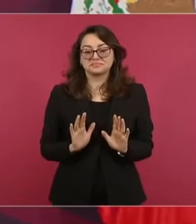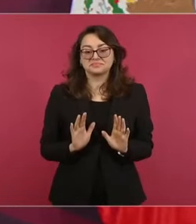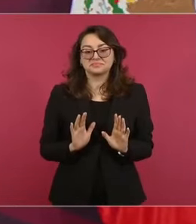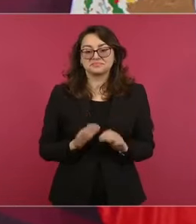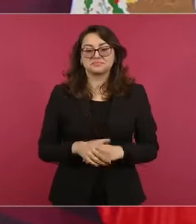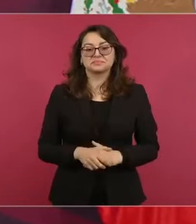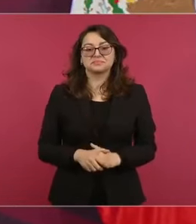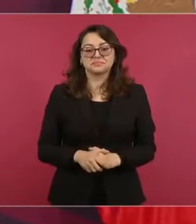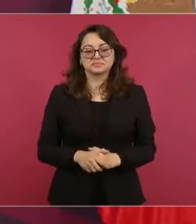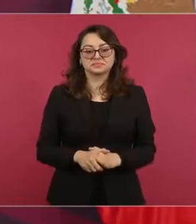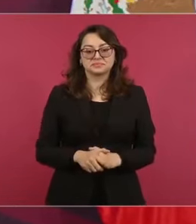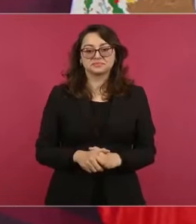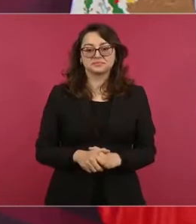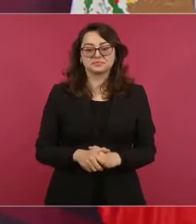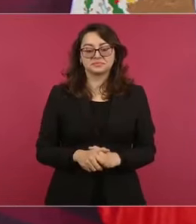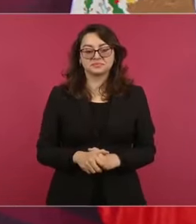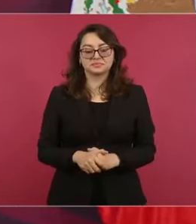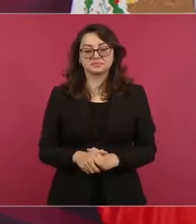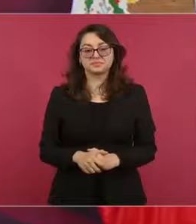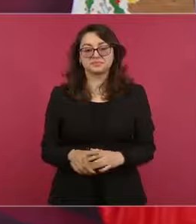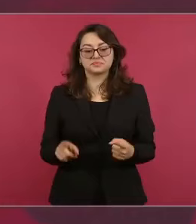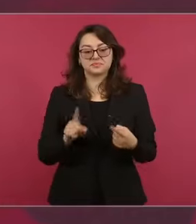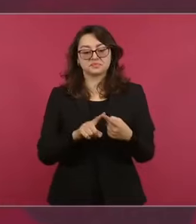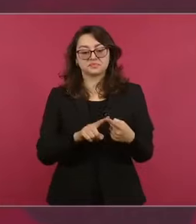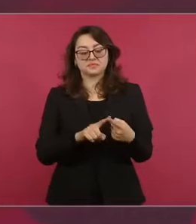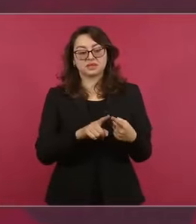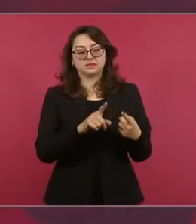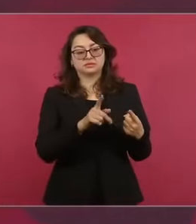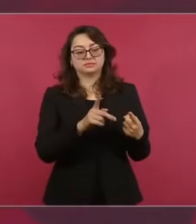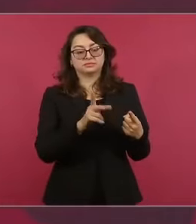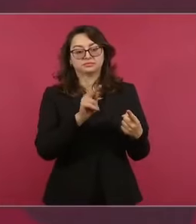de que ya se pusieron de acuerdo con los del PAN,